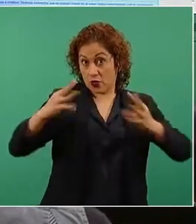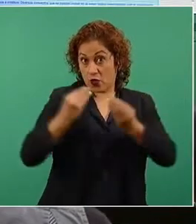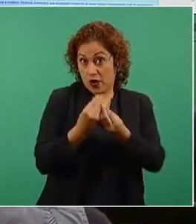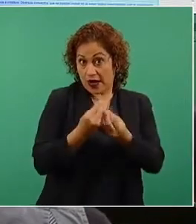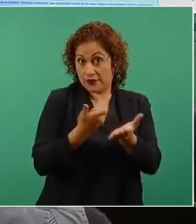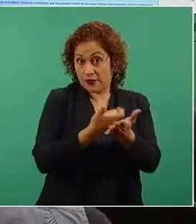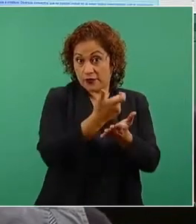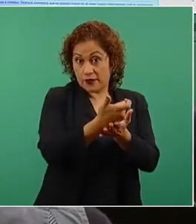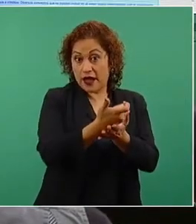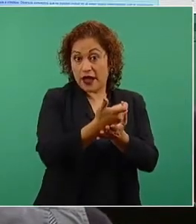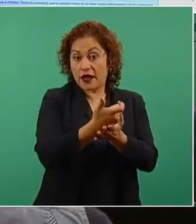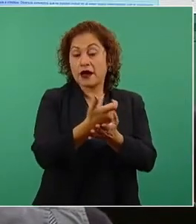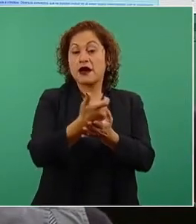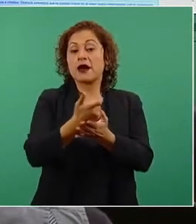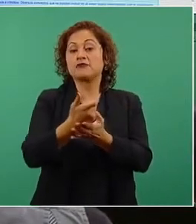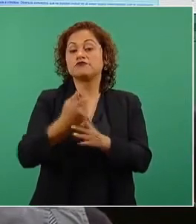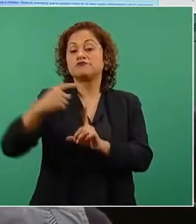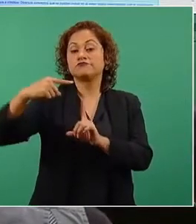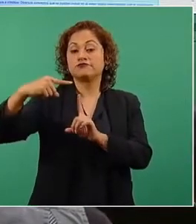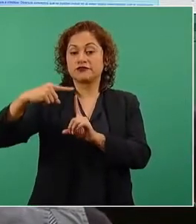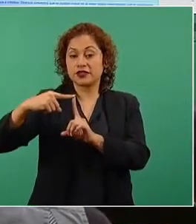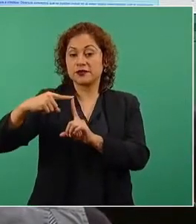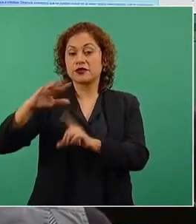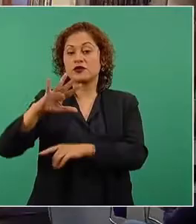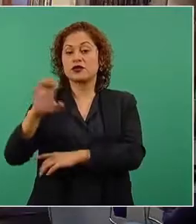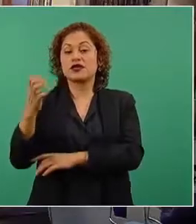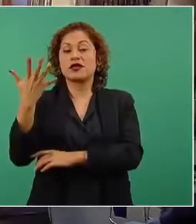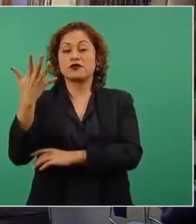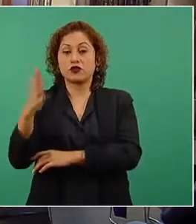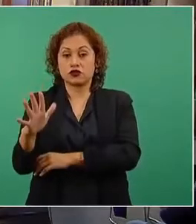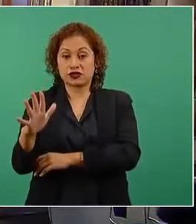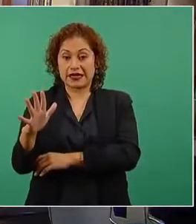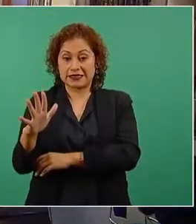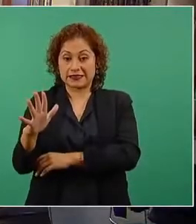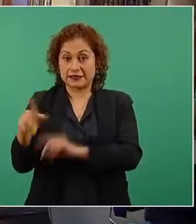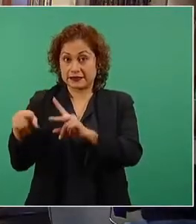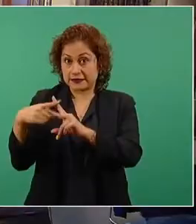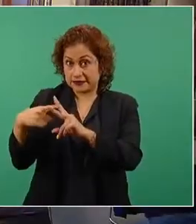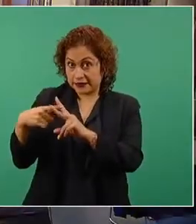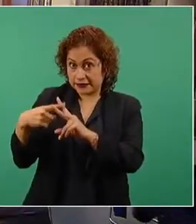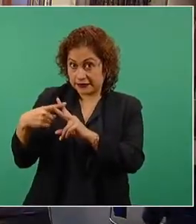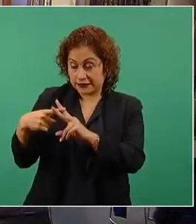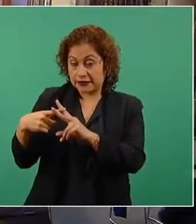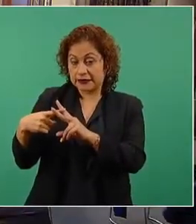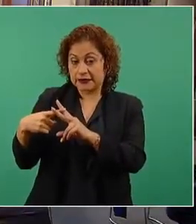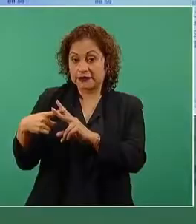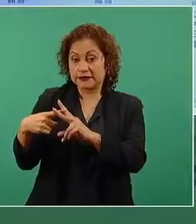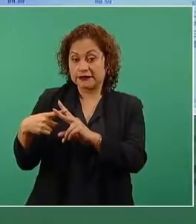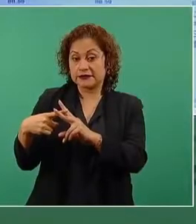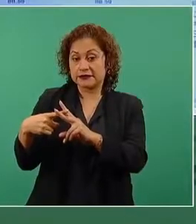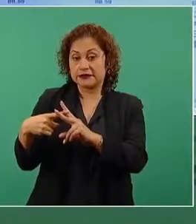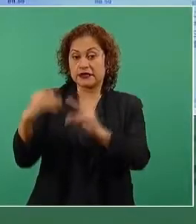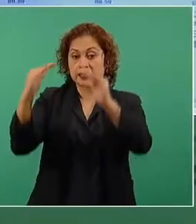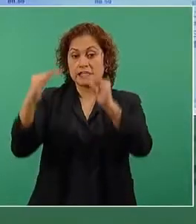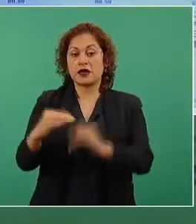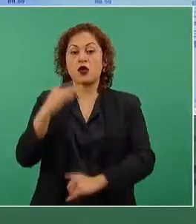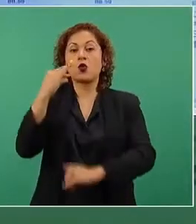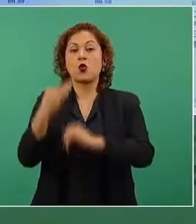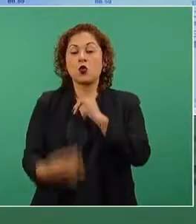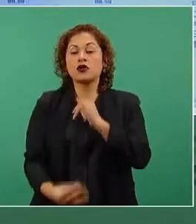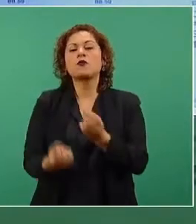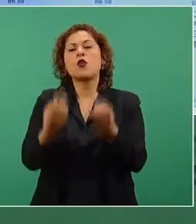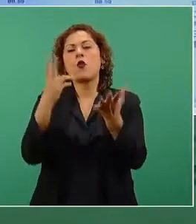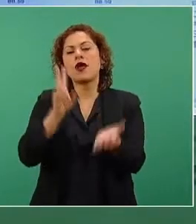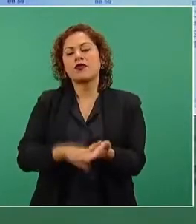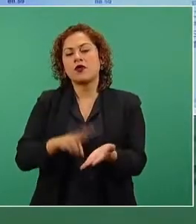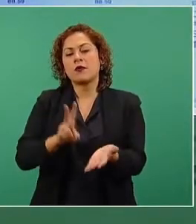total a pagar, los dividimos entre los 510 kilowatt hora y lo que tenemos entonces es lo que le cuesta realmente a este hogar, no